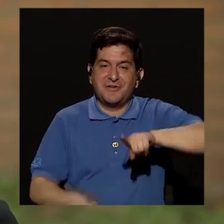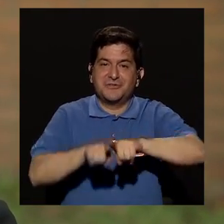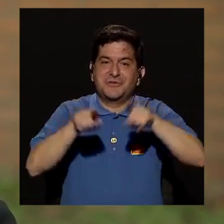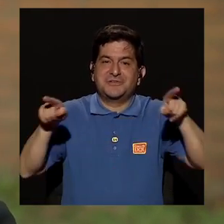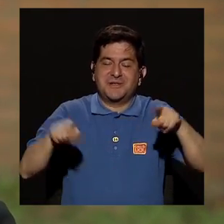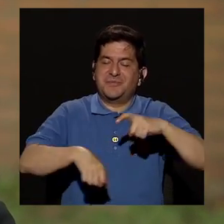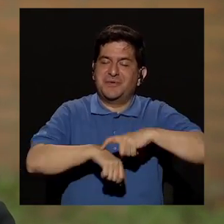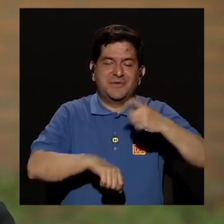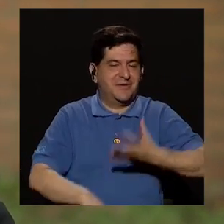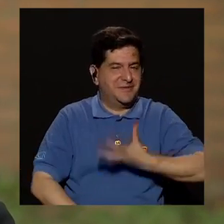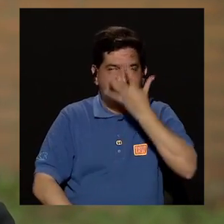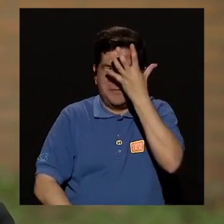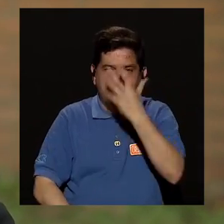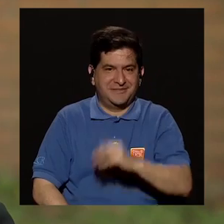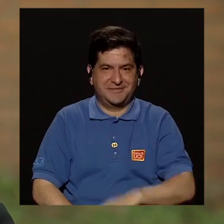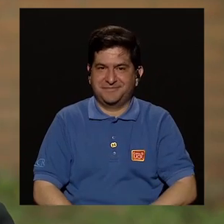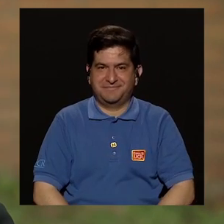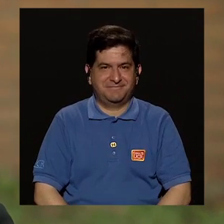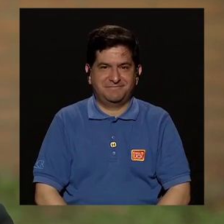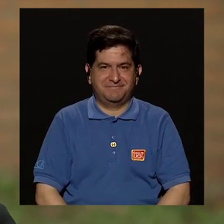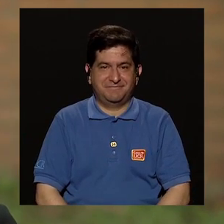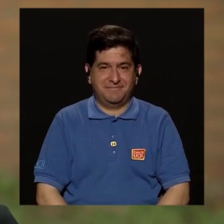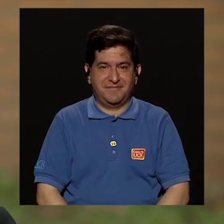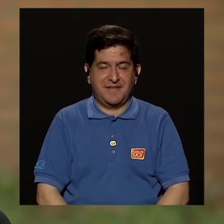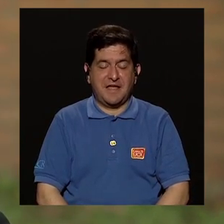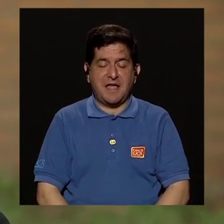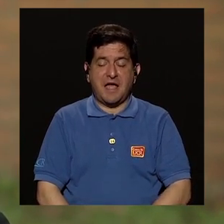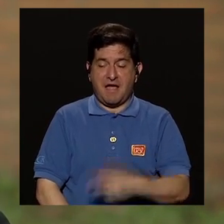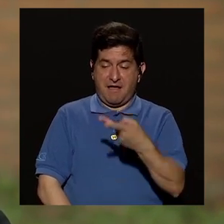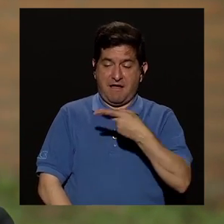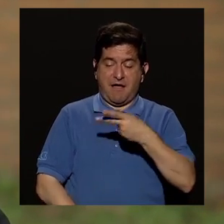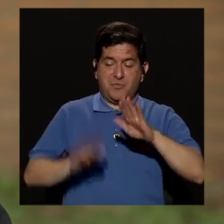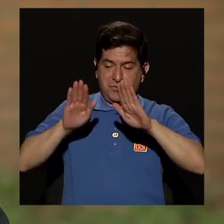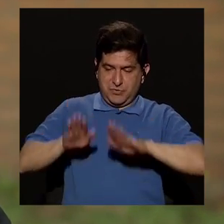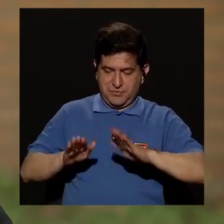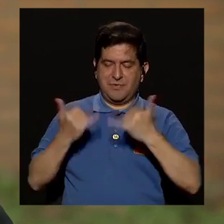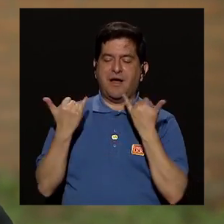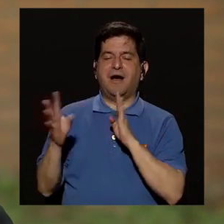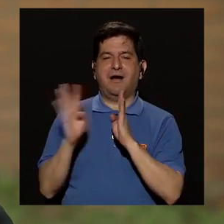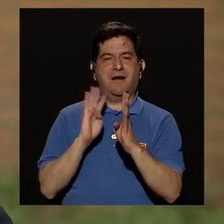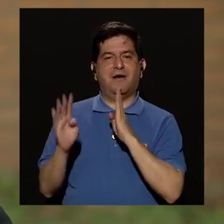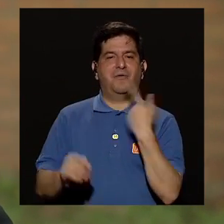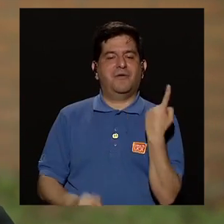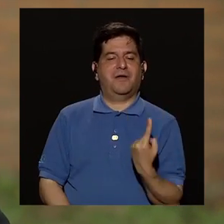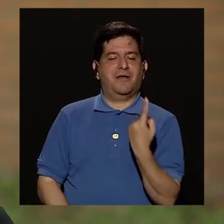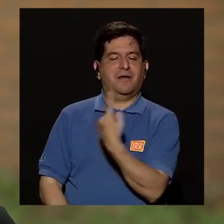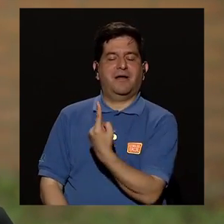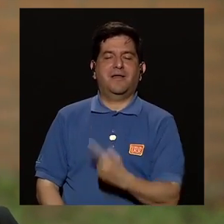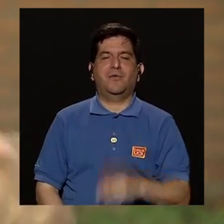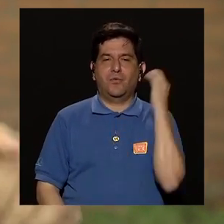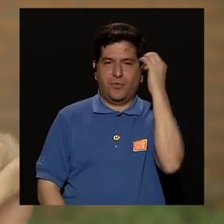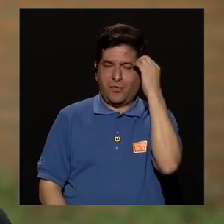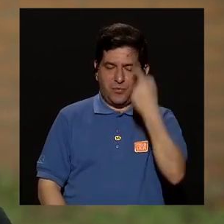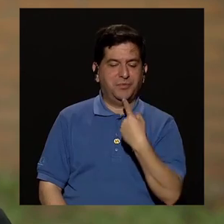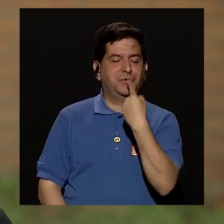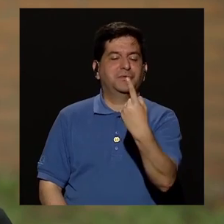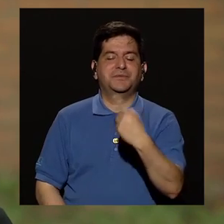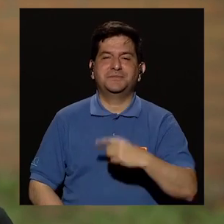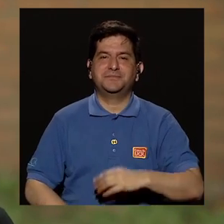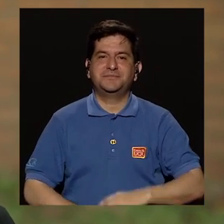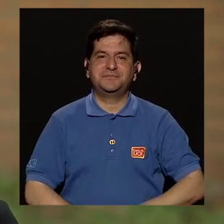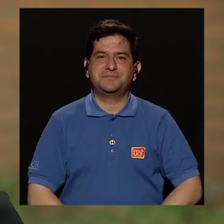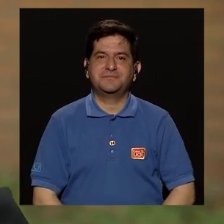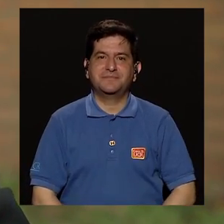nosotros tampoco cuando estamos enojados cuando los dos nos calmemos ese es el momento de hablar y cada uno expone su punto de vista